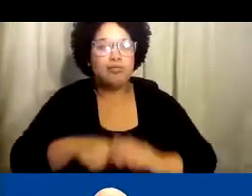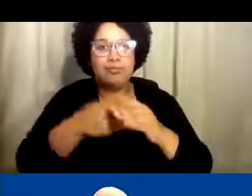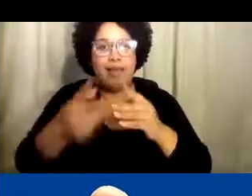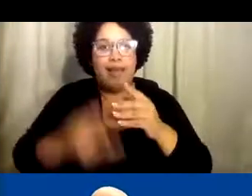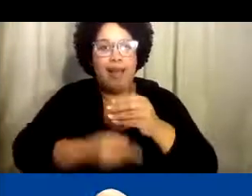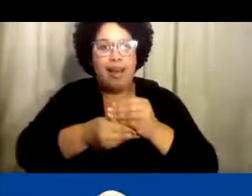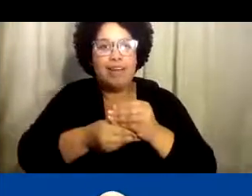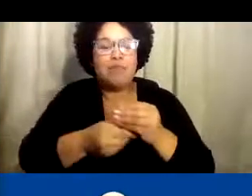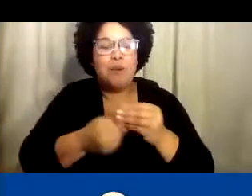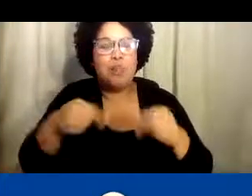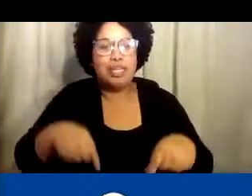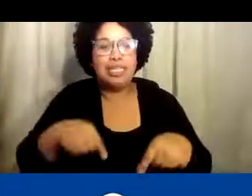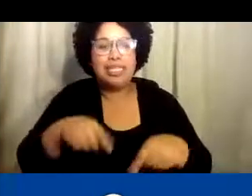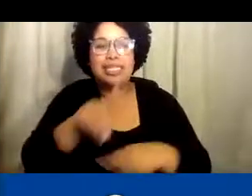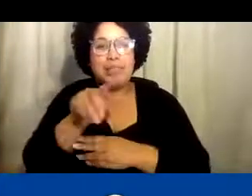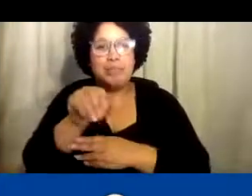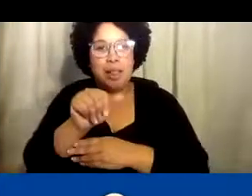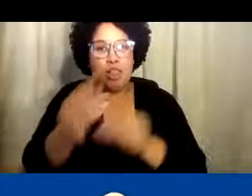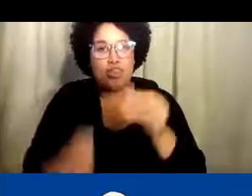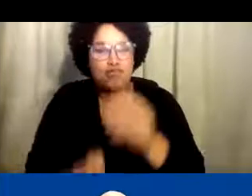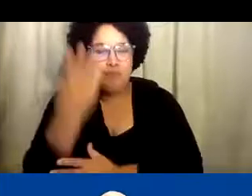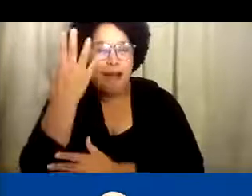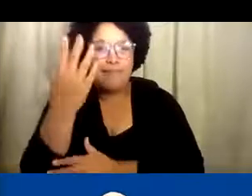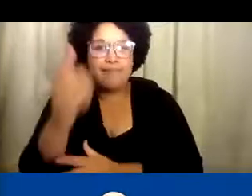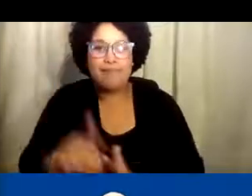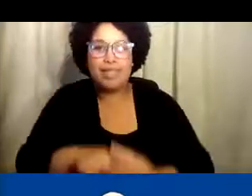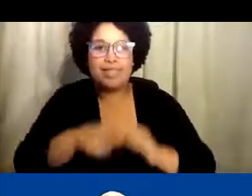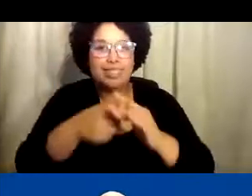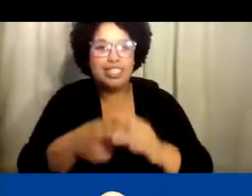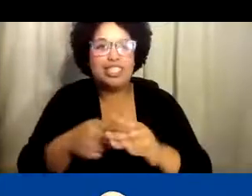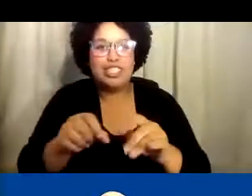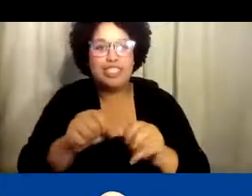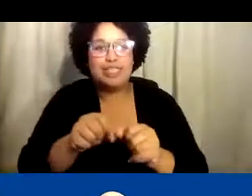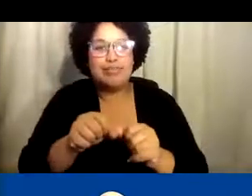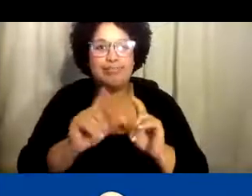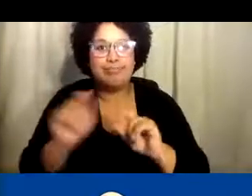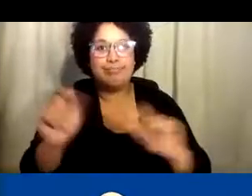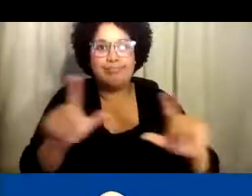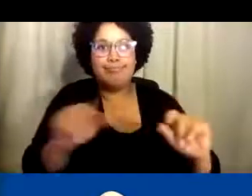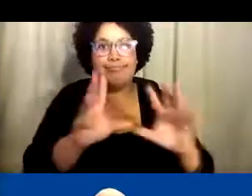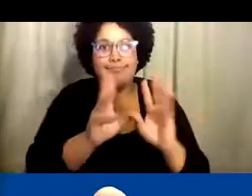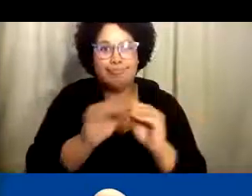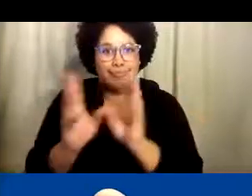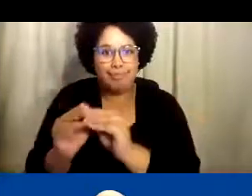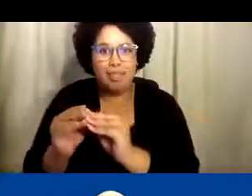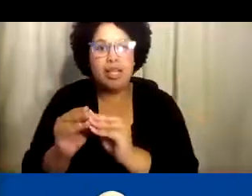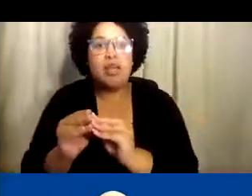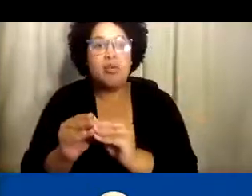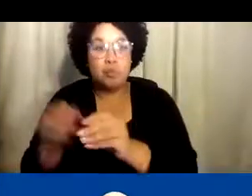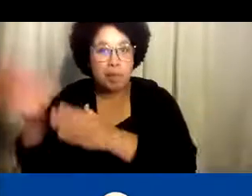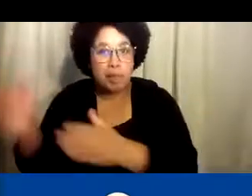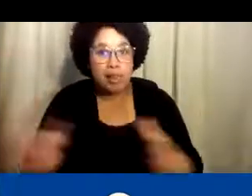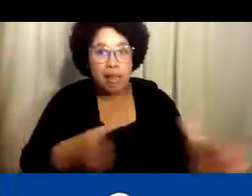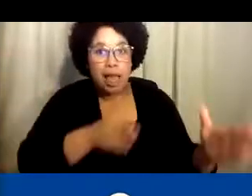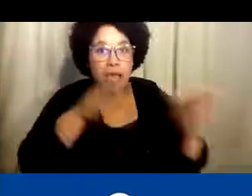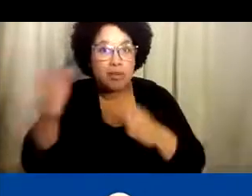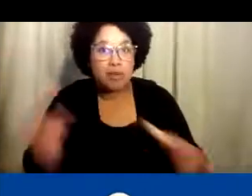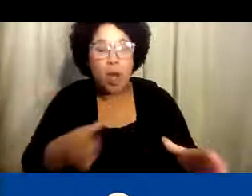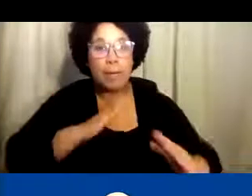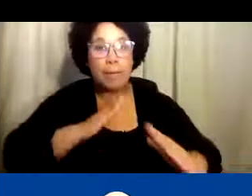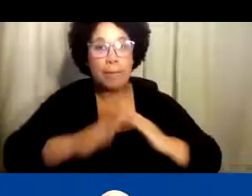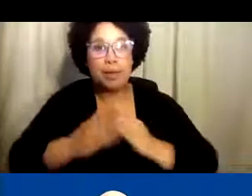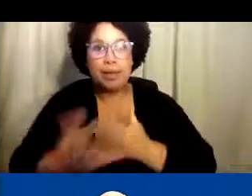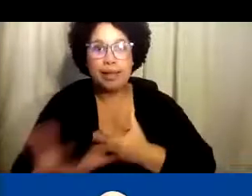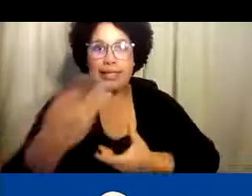la instalación o el episodio más reciente de nuestra iniciativa Disability Thrive, que es